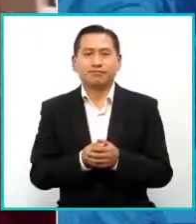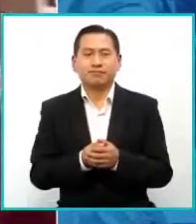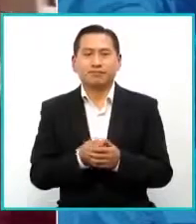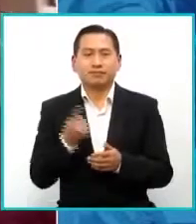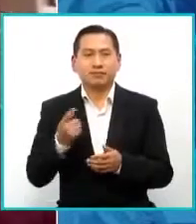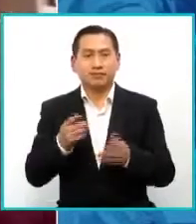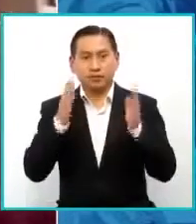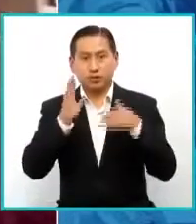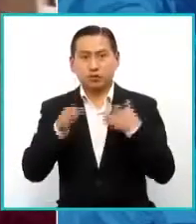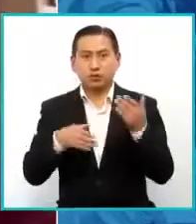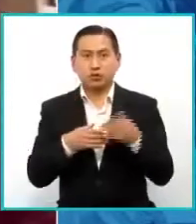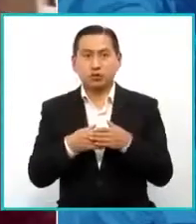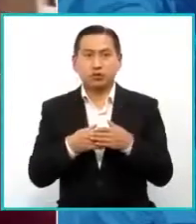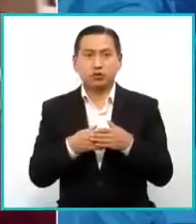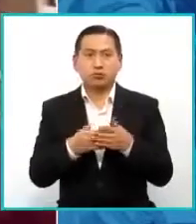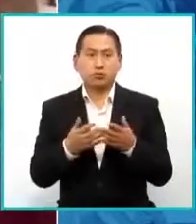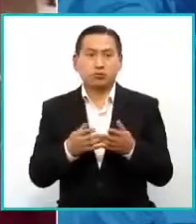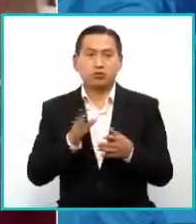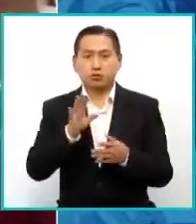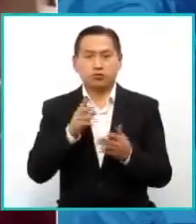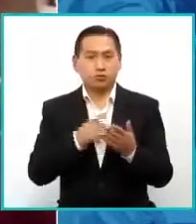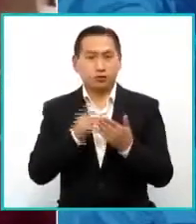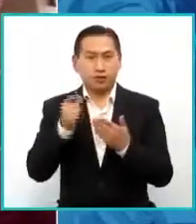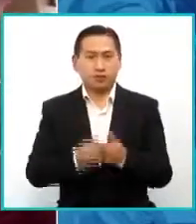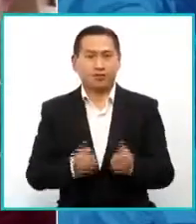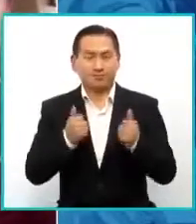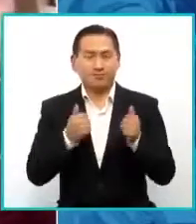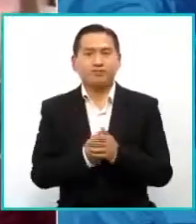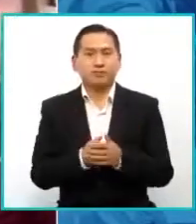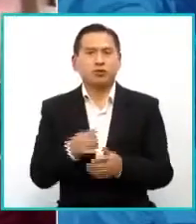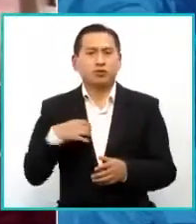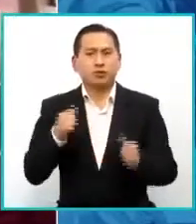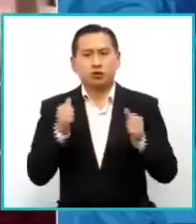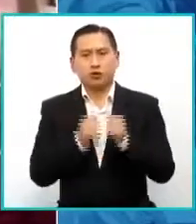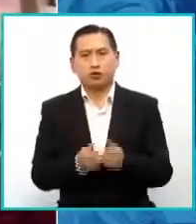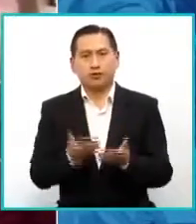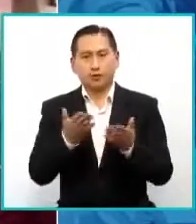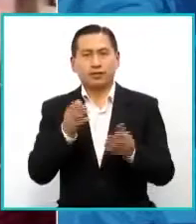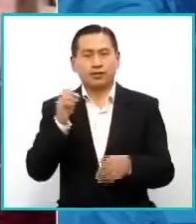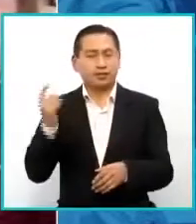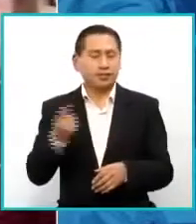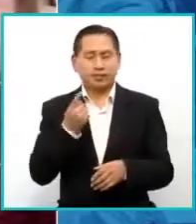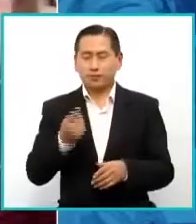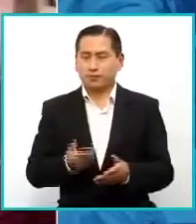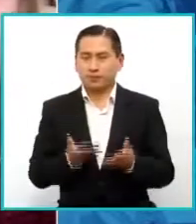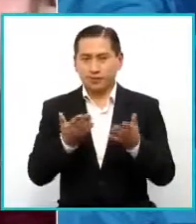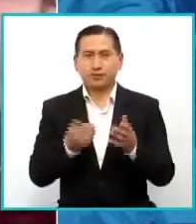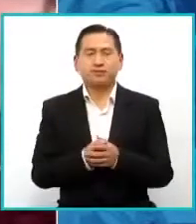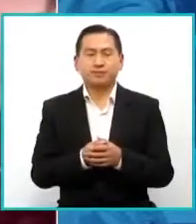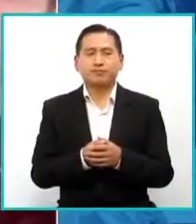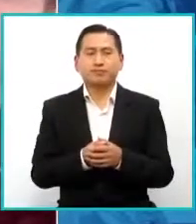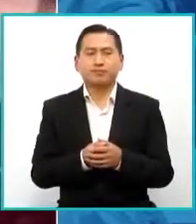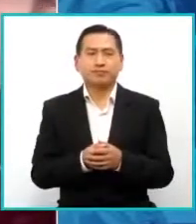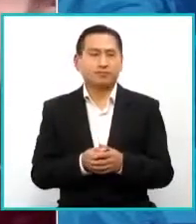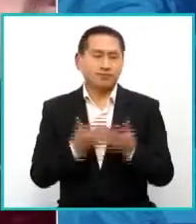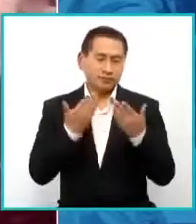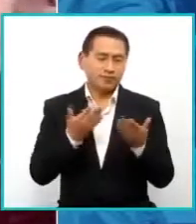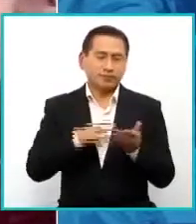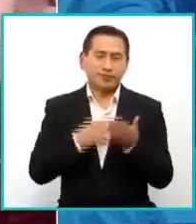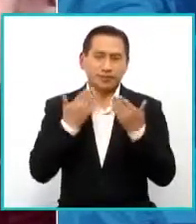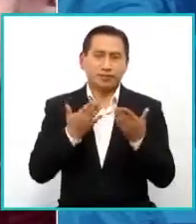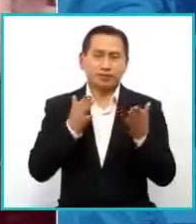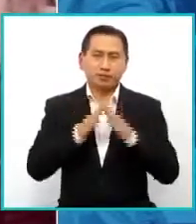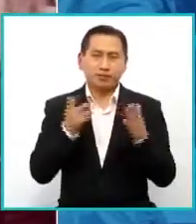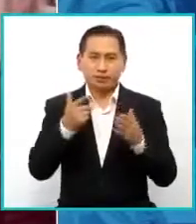atenta a todo lo que, a todo su programa y de estar contigo, Saraí, siempre es un gusto. agradezco, te